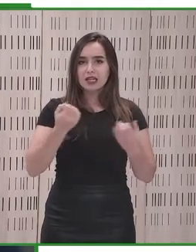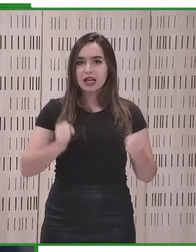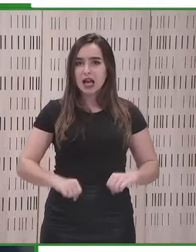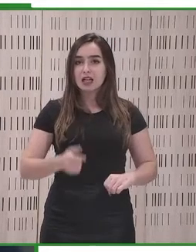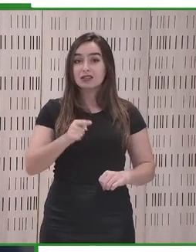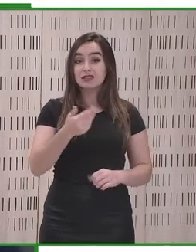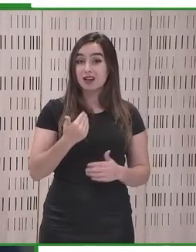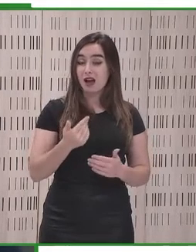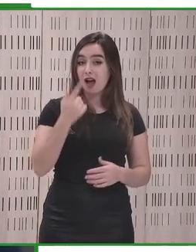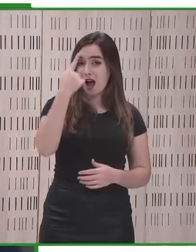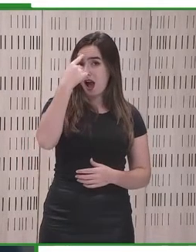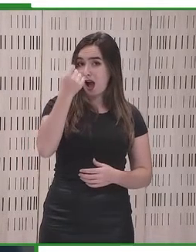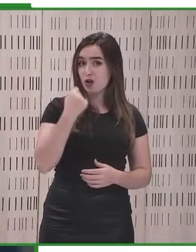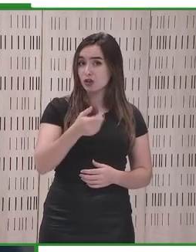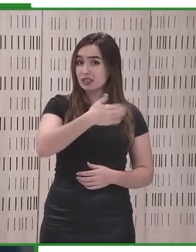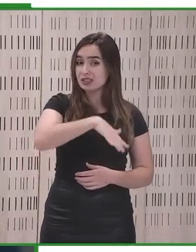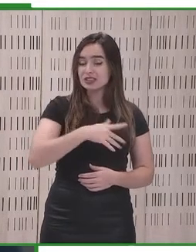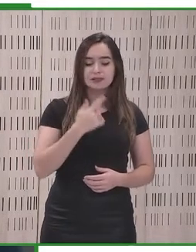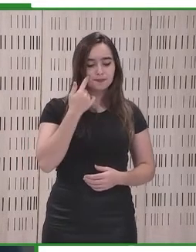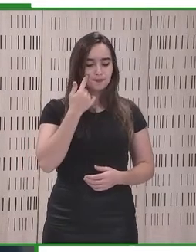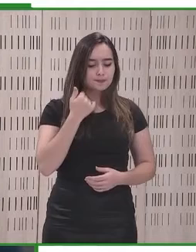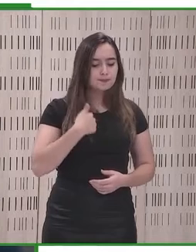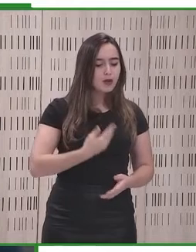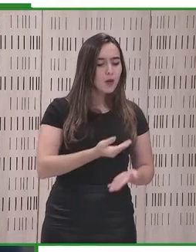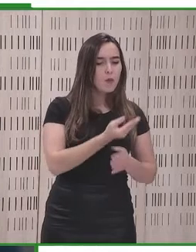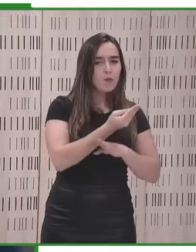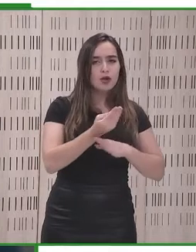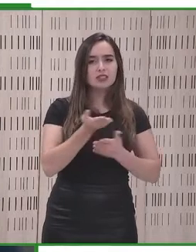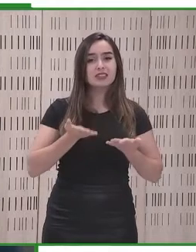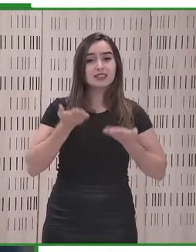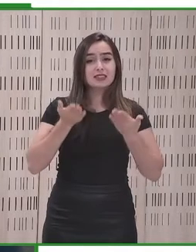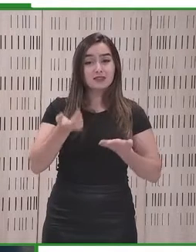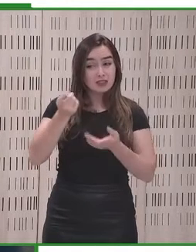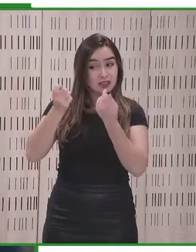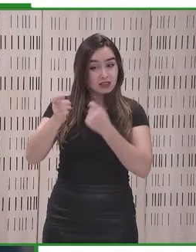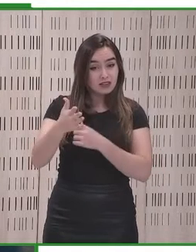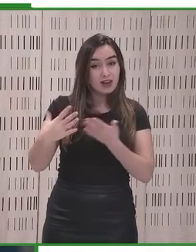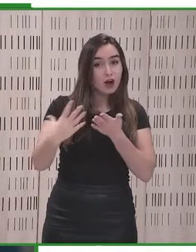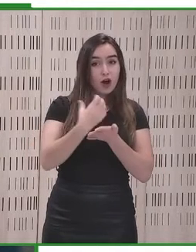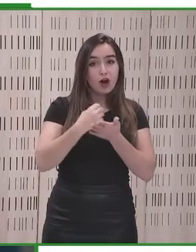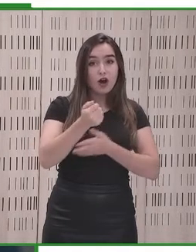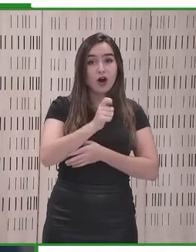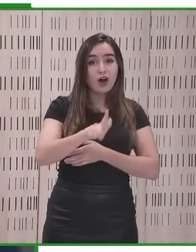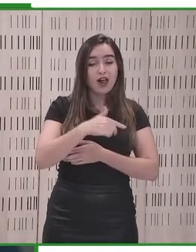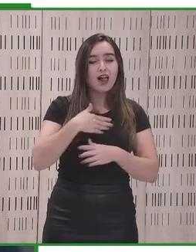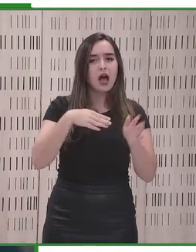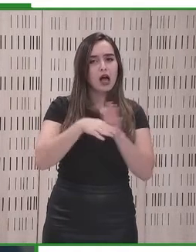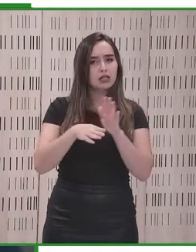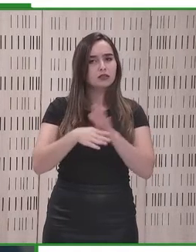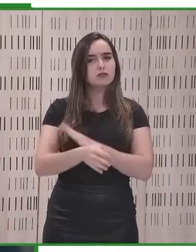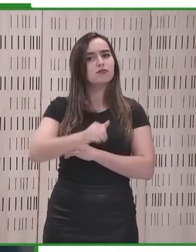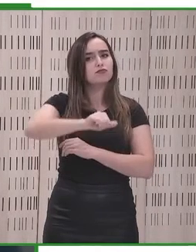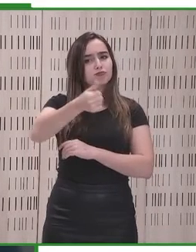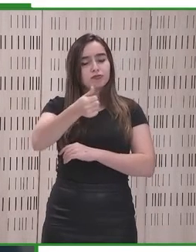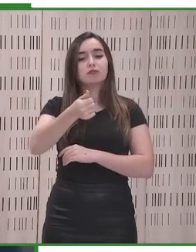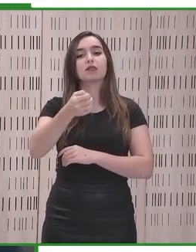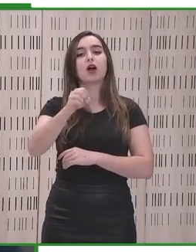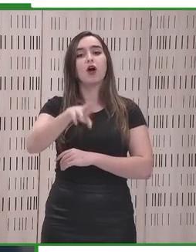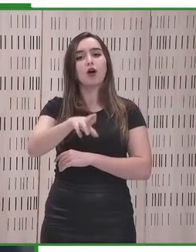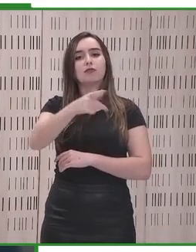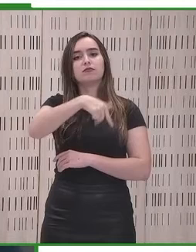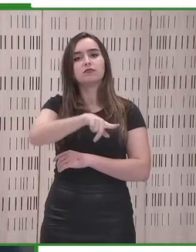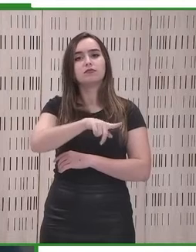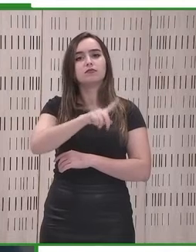comprobar que las autoridades o hacer que las autoridades nacionales comprueben que los operadores